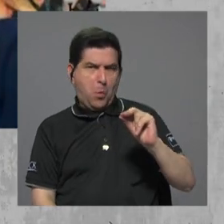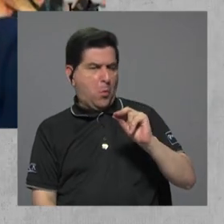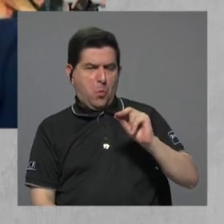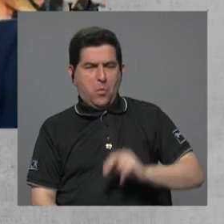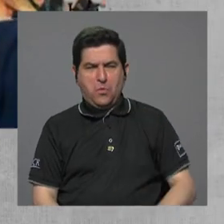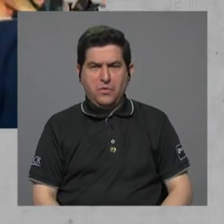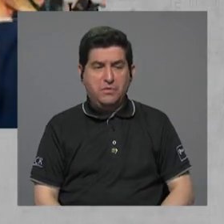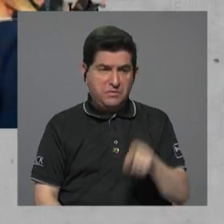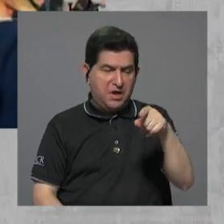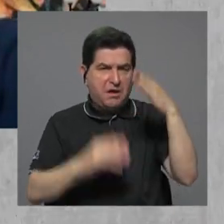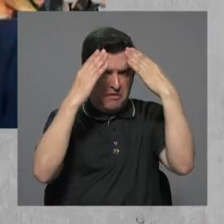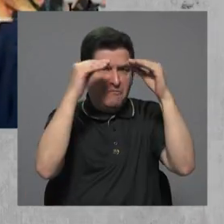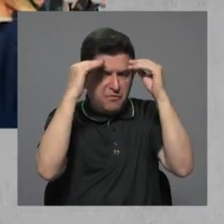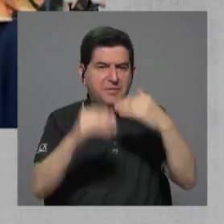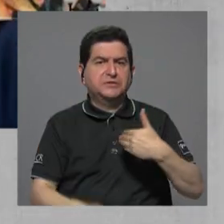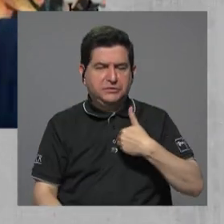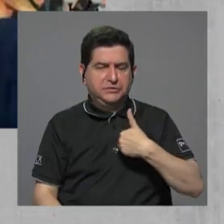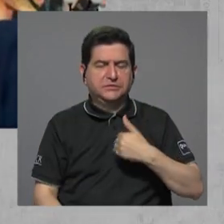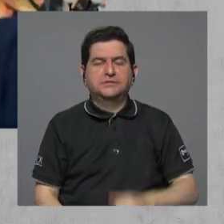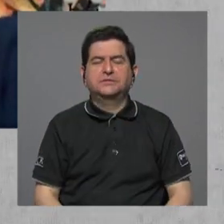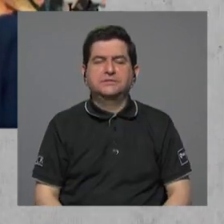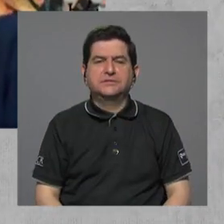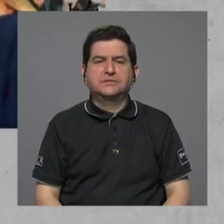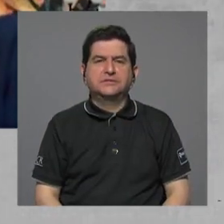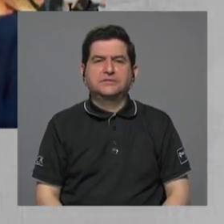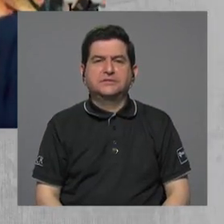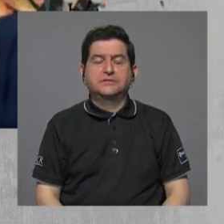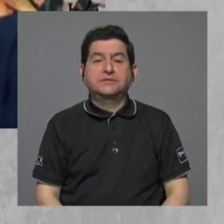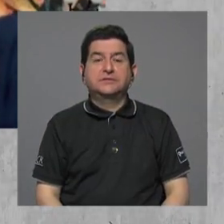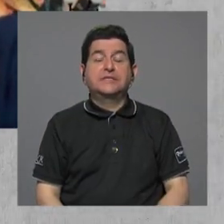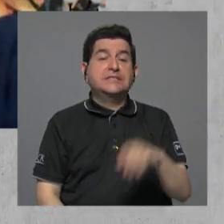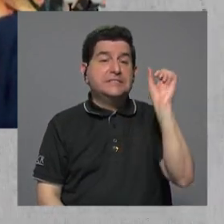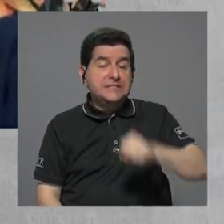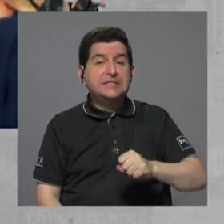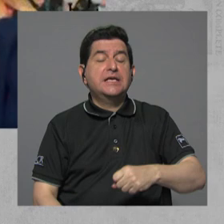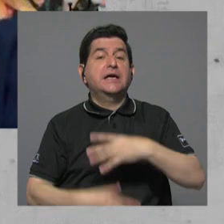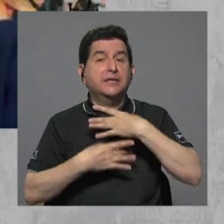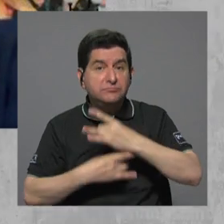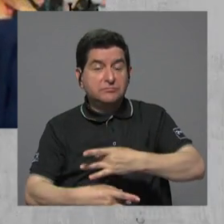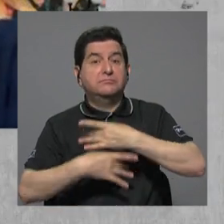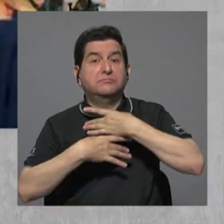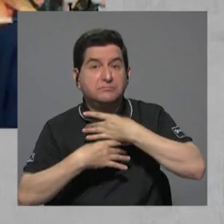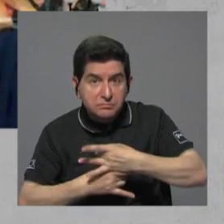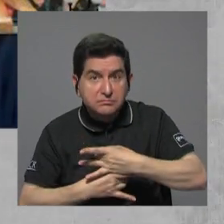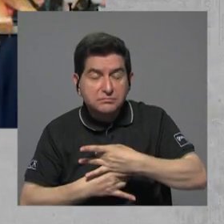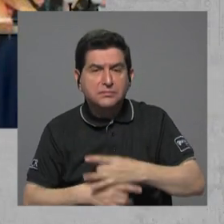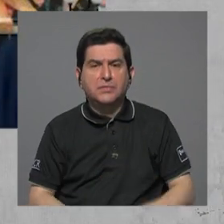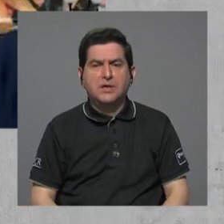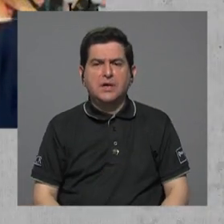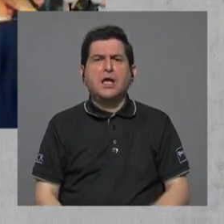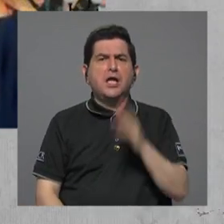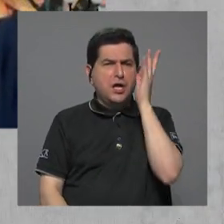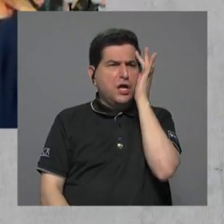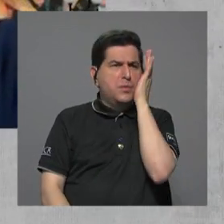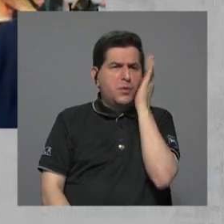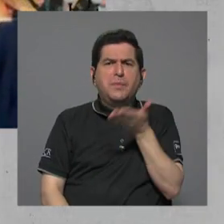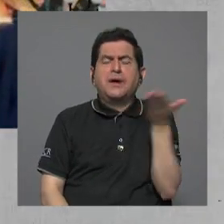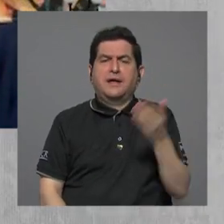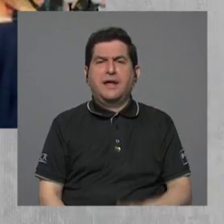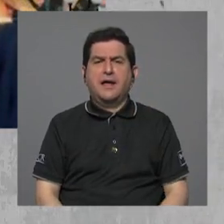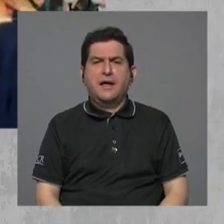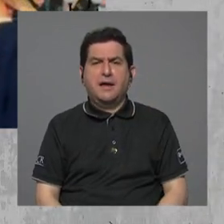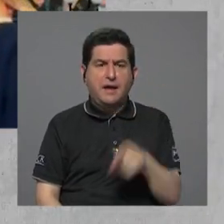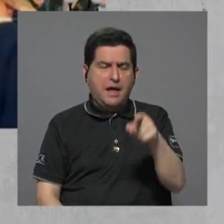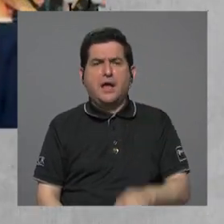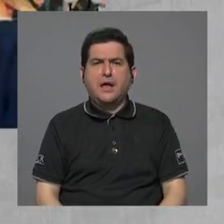que se haya reportado una variante. Lo que llamó muchísimo la atención y ha sido motivo de preocupación es que tuvo un